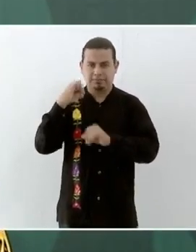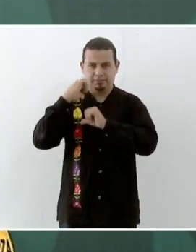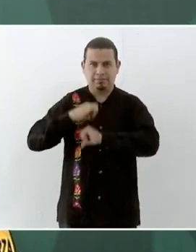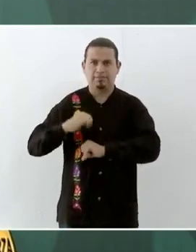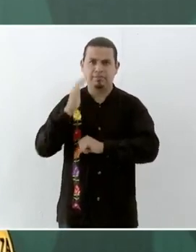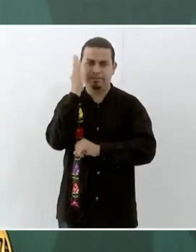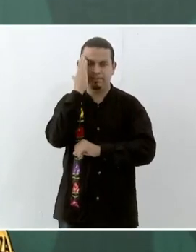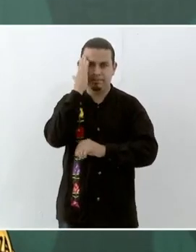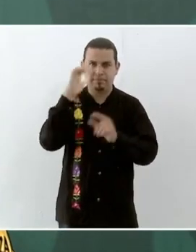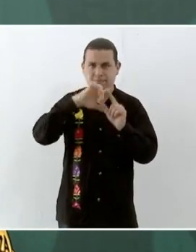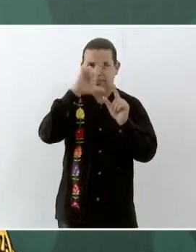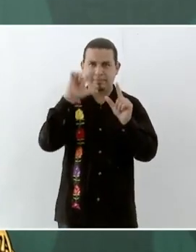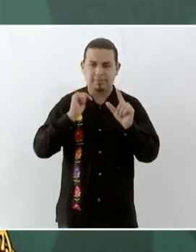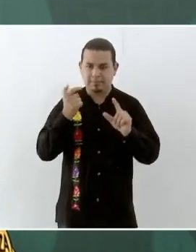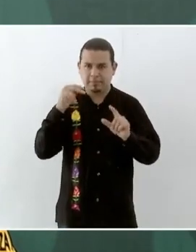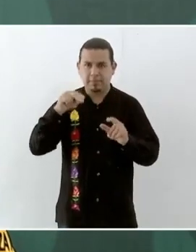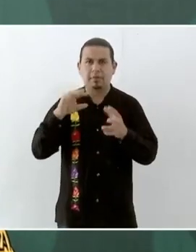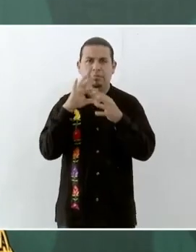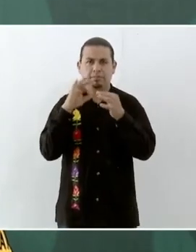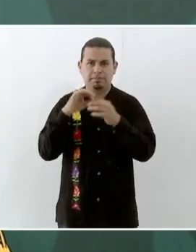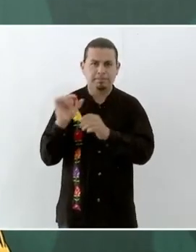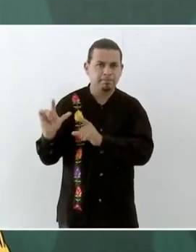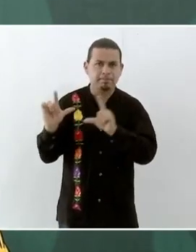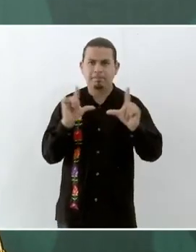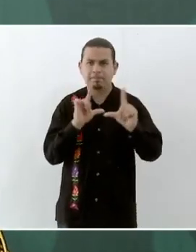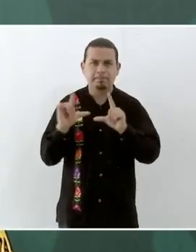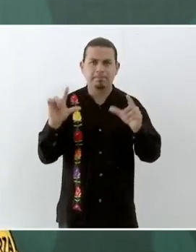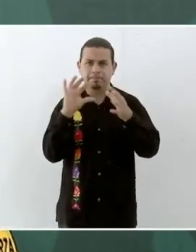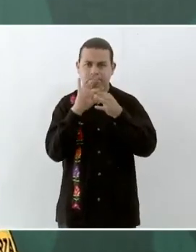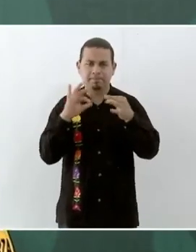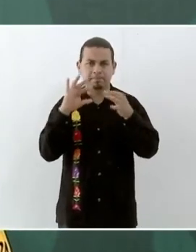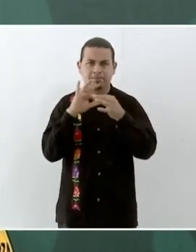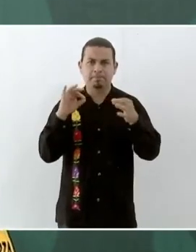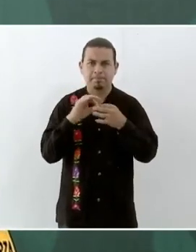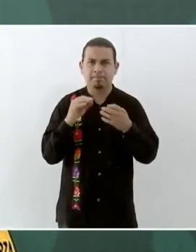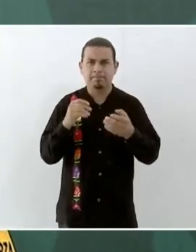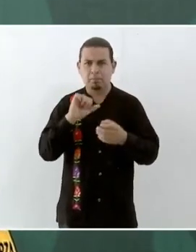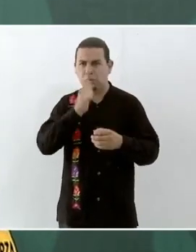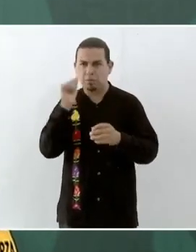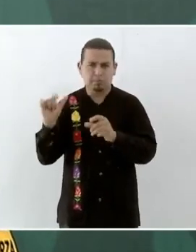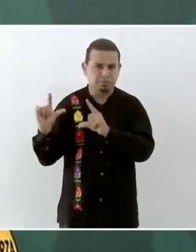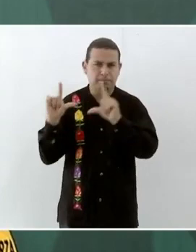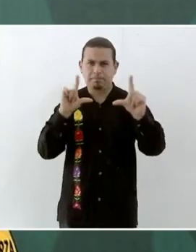N3E. Adelante, por favor, la siguiente lámina.